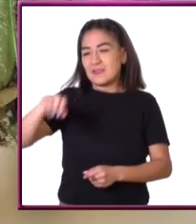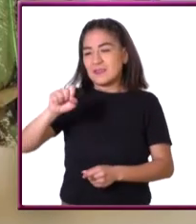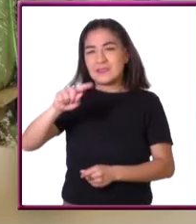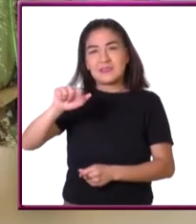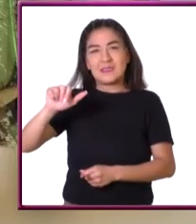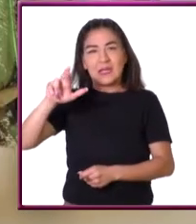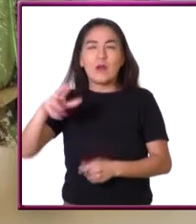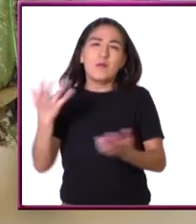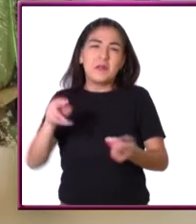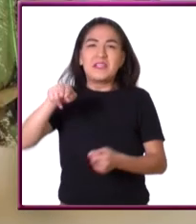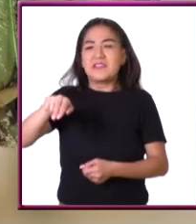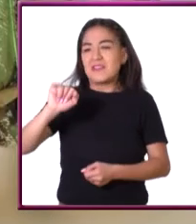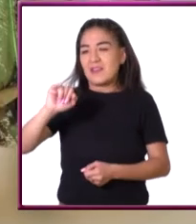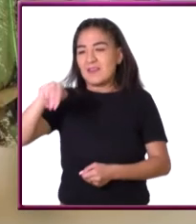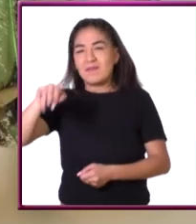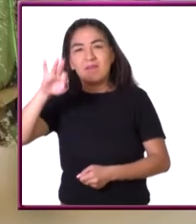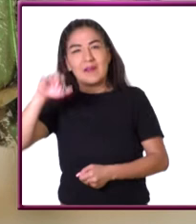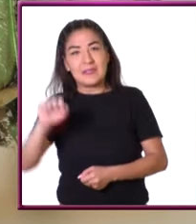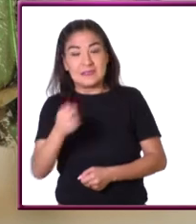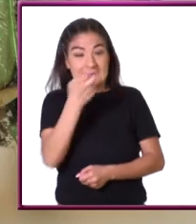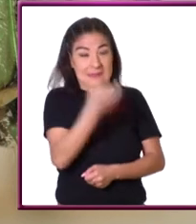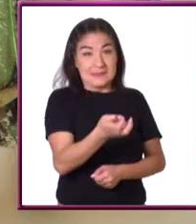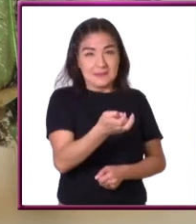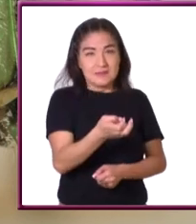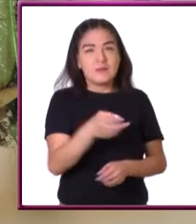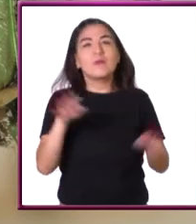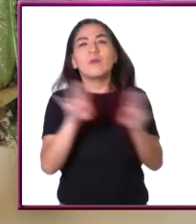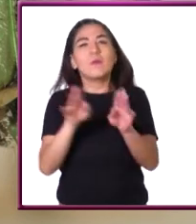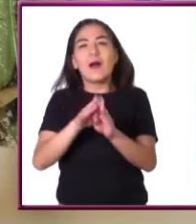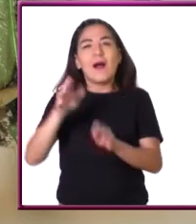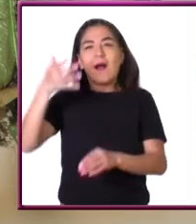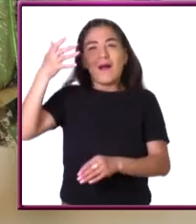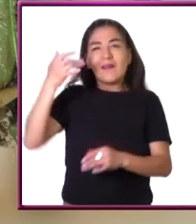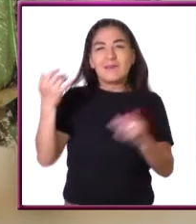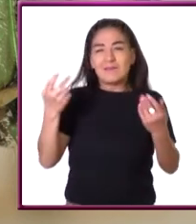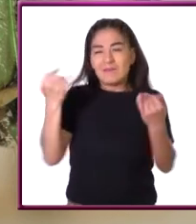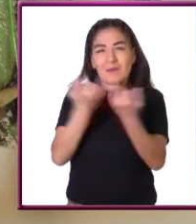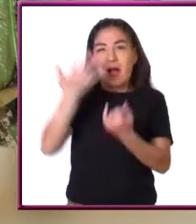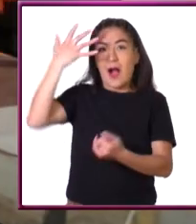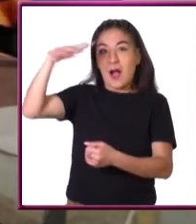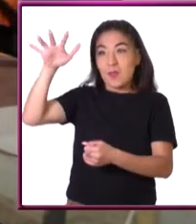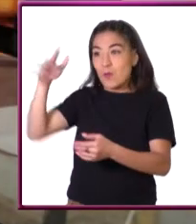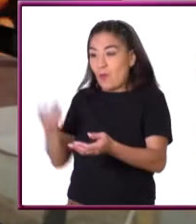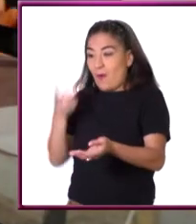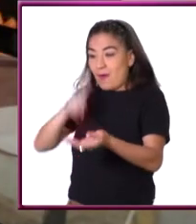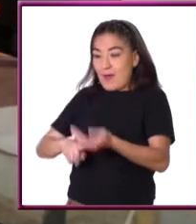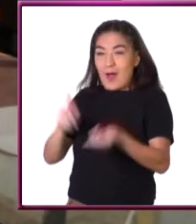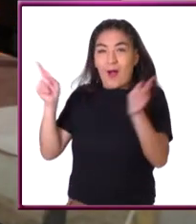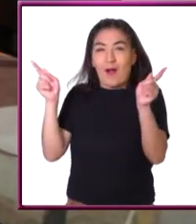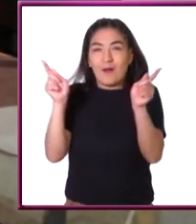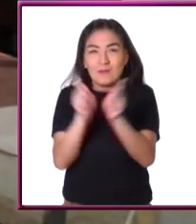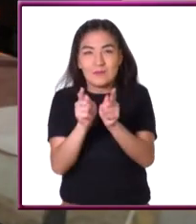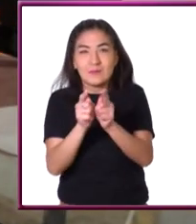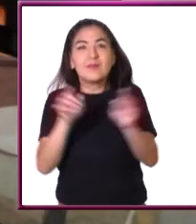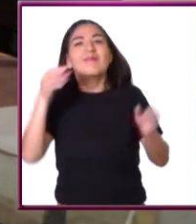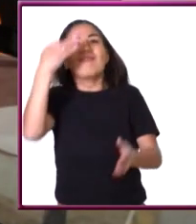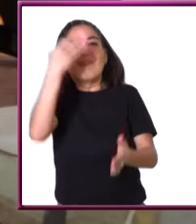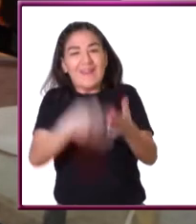le conoce como instar o en algunos casos ninfas y estos es como un adulto pequeño que no ha desarrollado todas sus